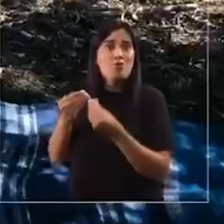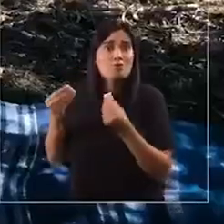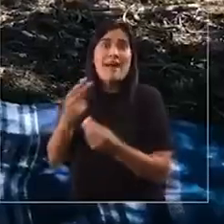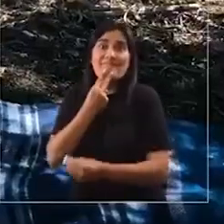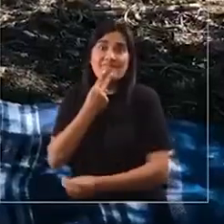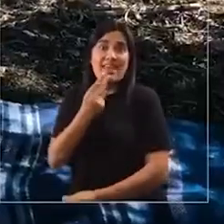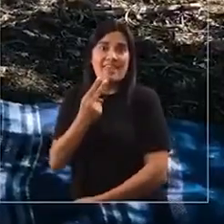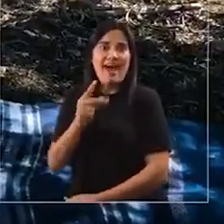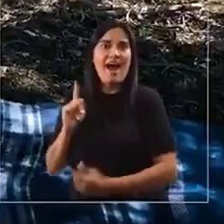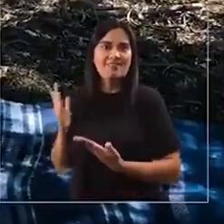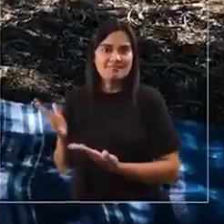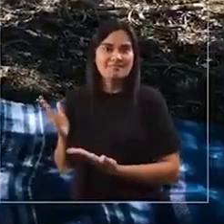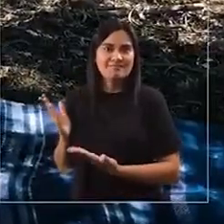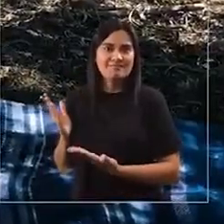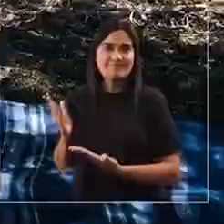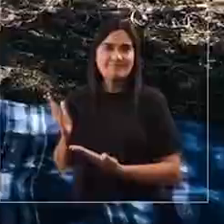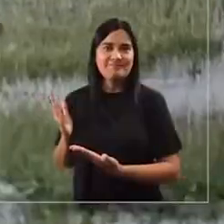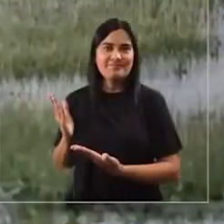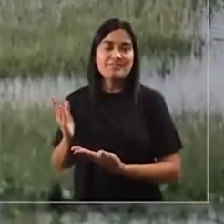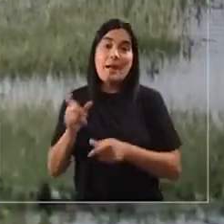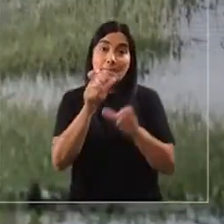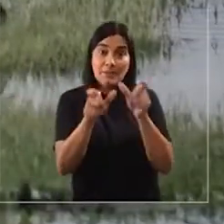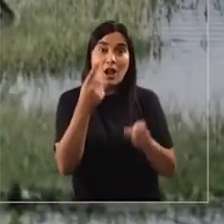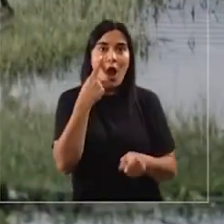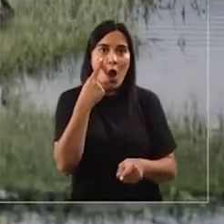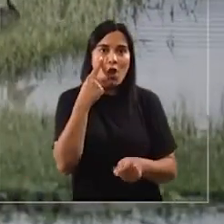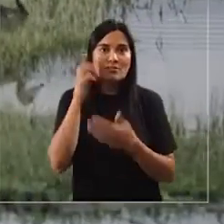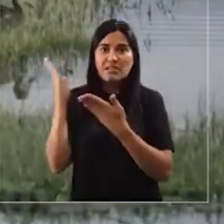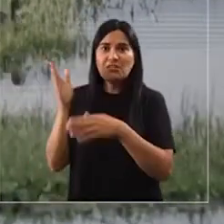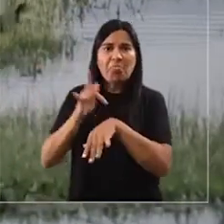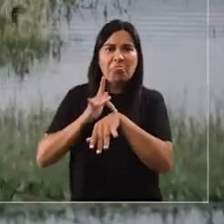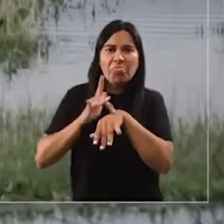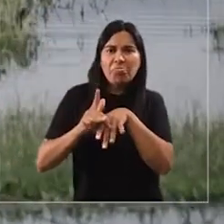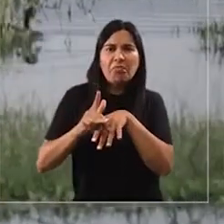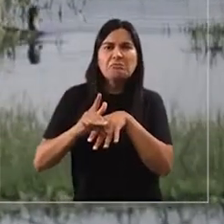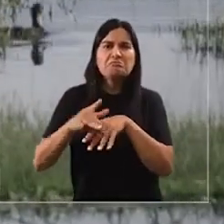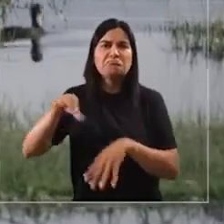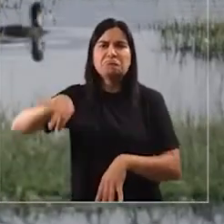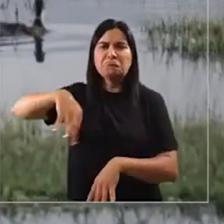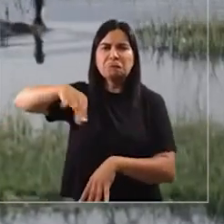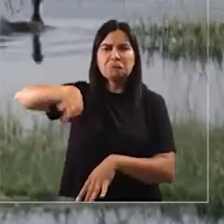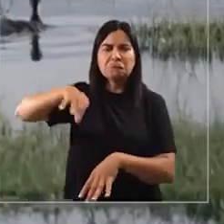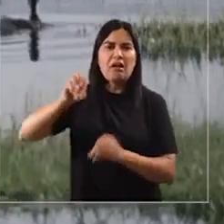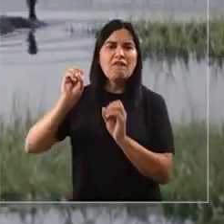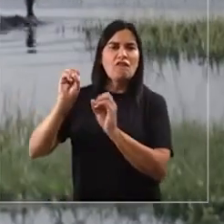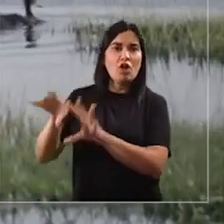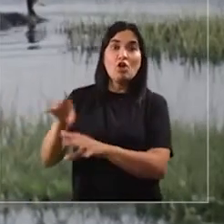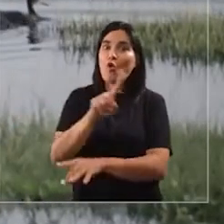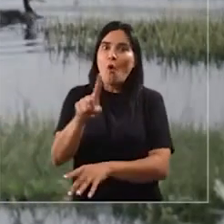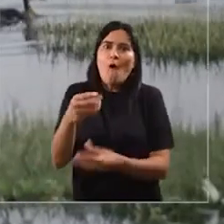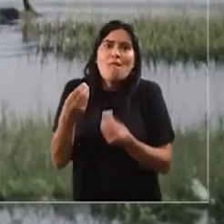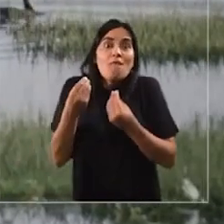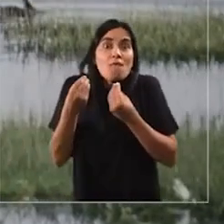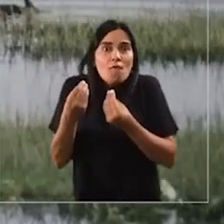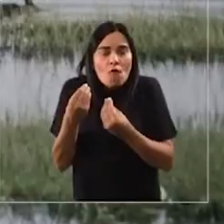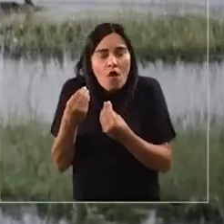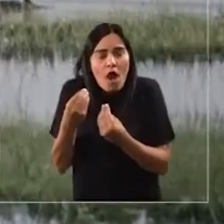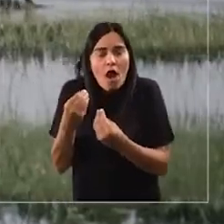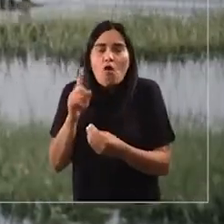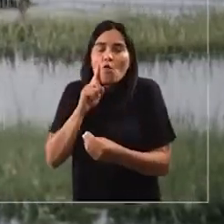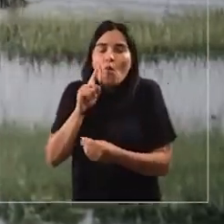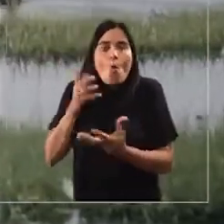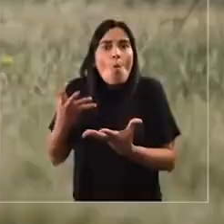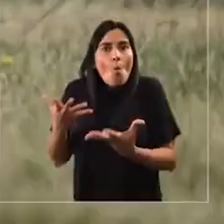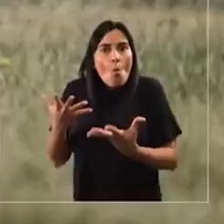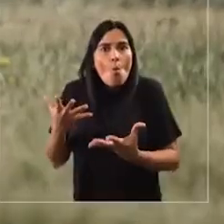era un peladero, sino que hay mucha vida. Pero que la gente pueda conocer que esto no es un terreno baldío, no es un sitio que está abandonado, sino que tiene